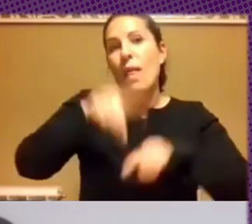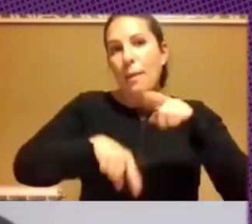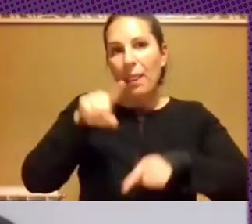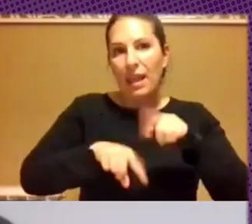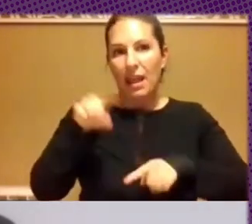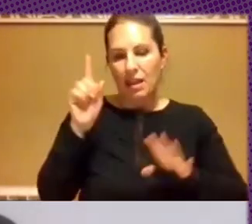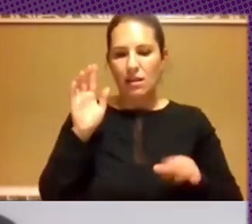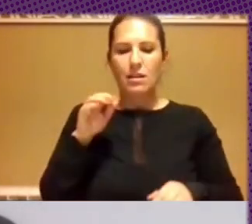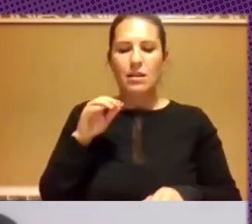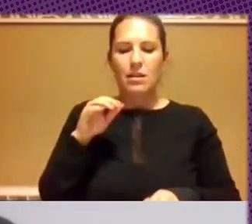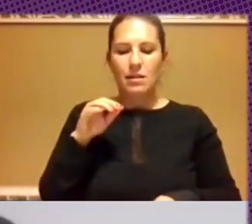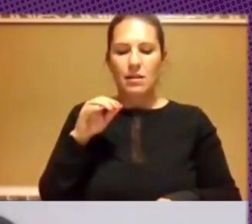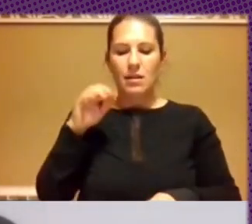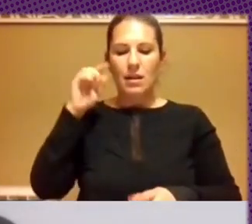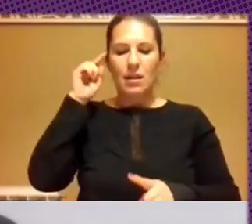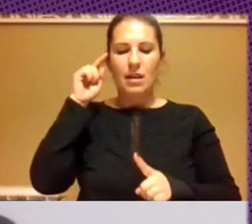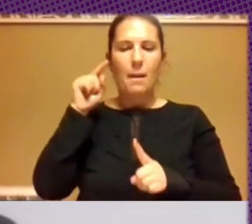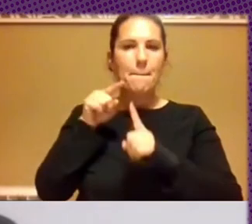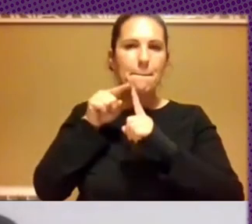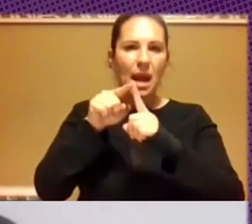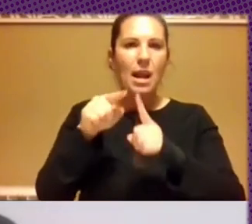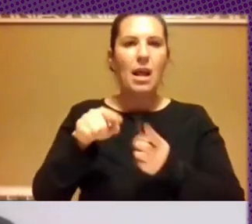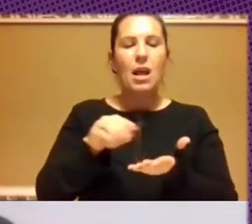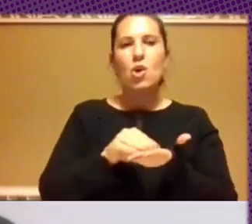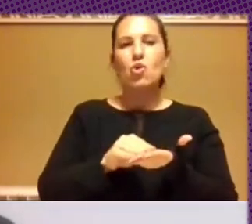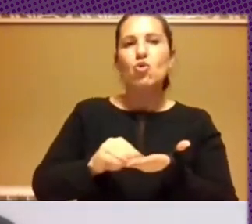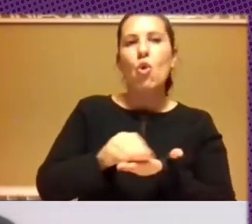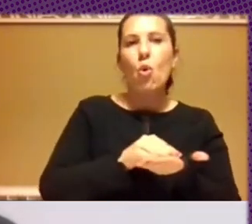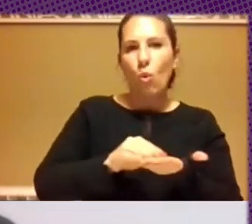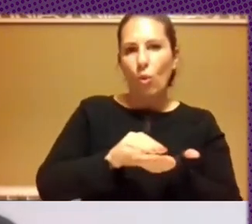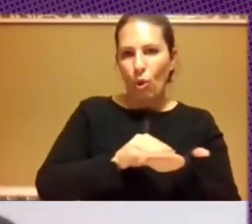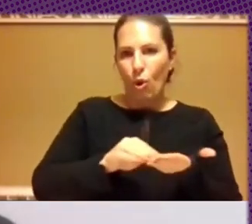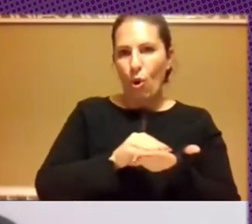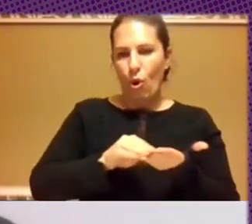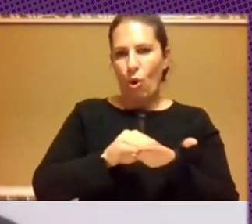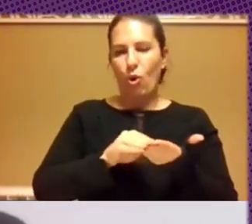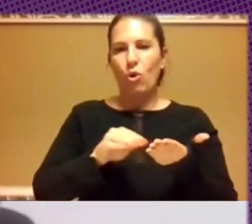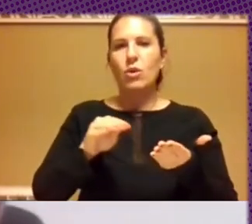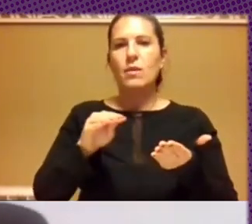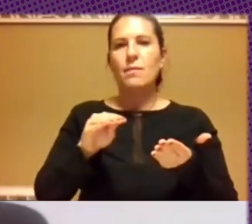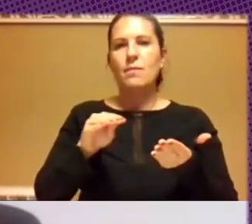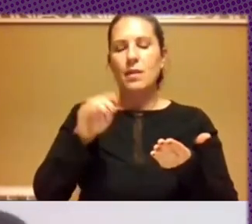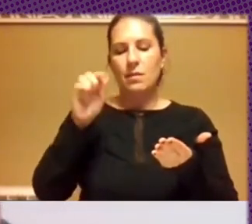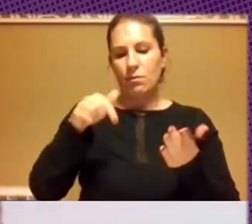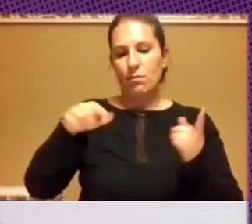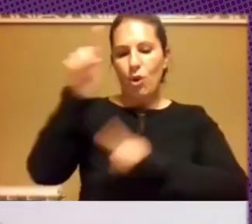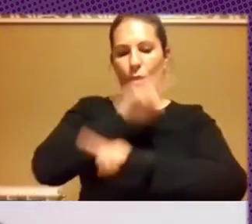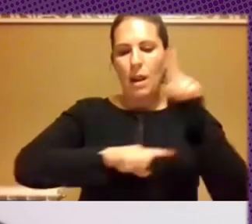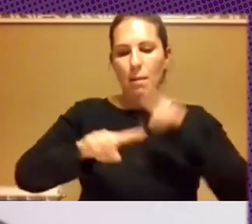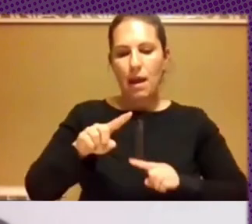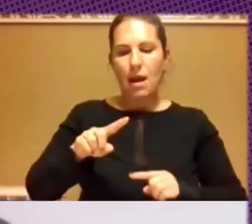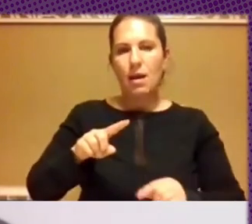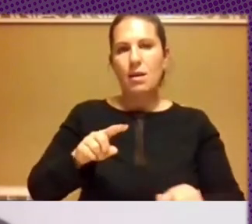para que bueno se solucionase en gran medida este problema que amenaza un poco a la democracia